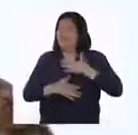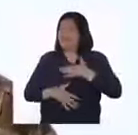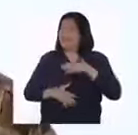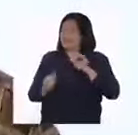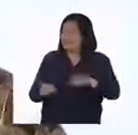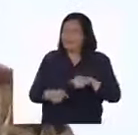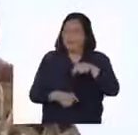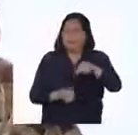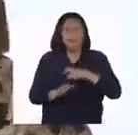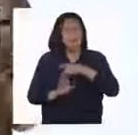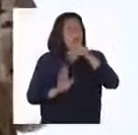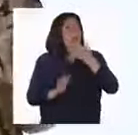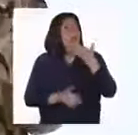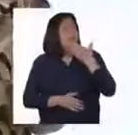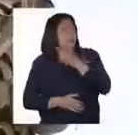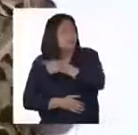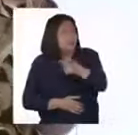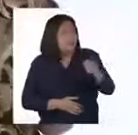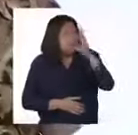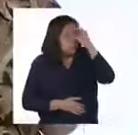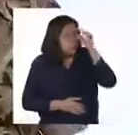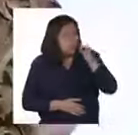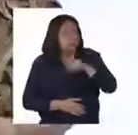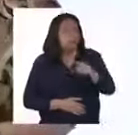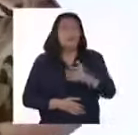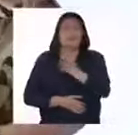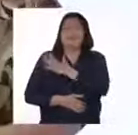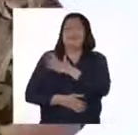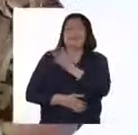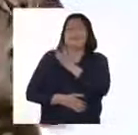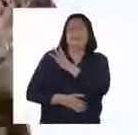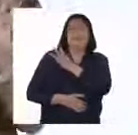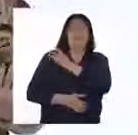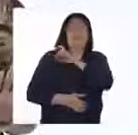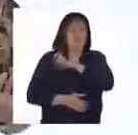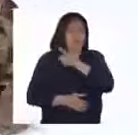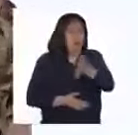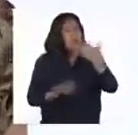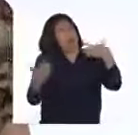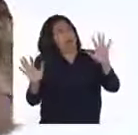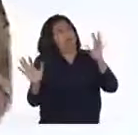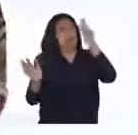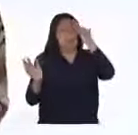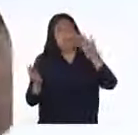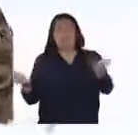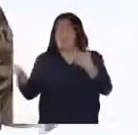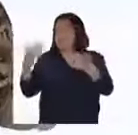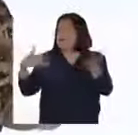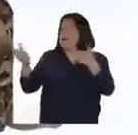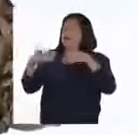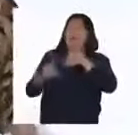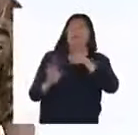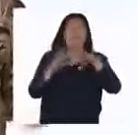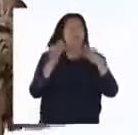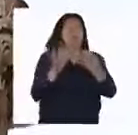Recuerden que este programa está dirigido a ustedes, chicos y chicas, de quinto y sexto grado de primaria. Pero ya saben que pueden llamar a todos los integrantes de su familia para aprender